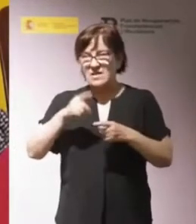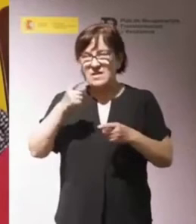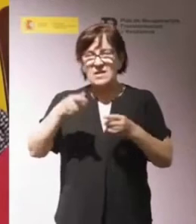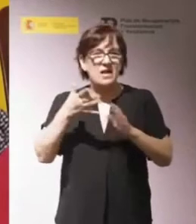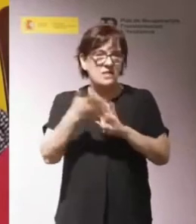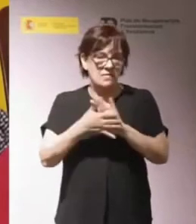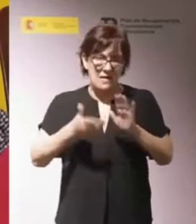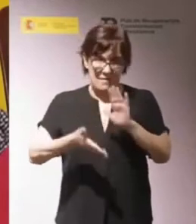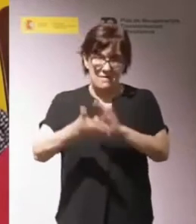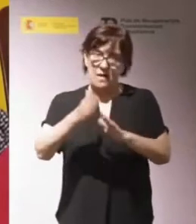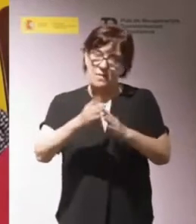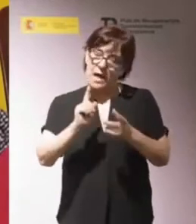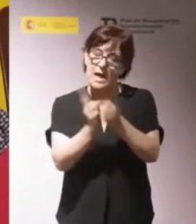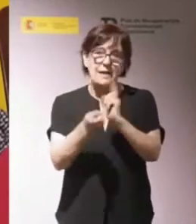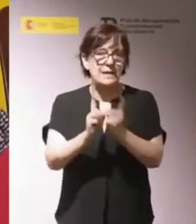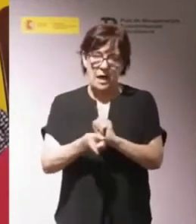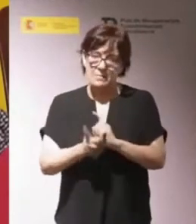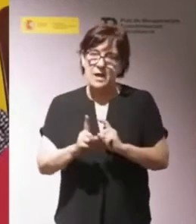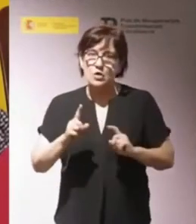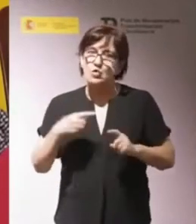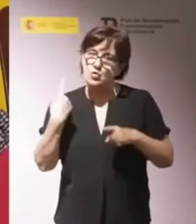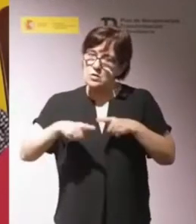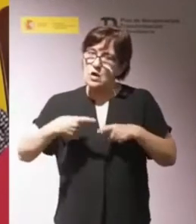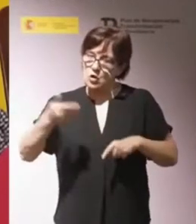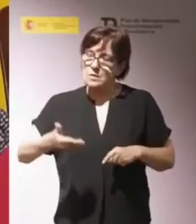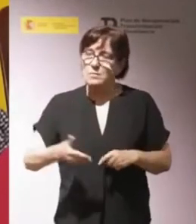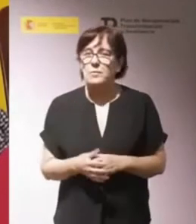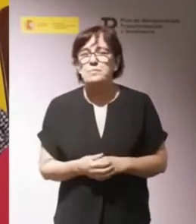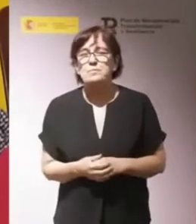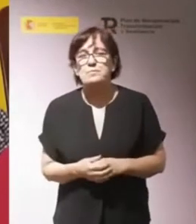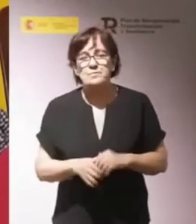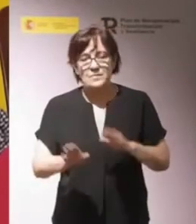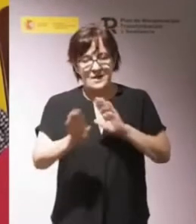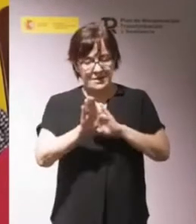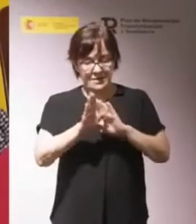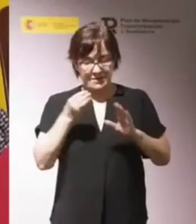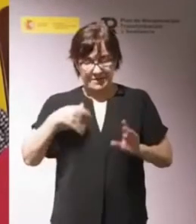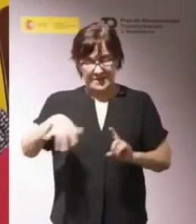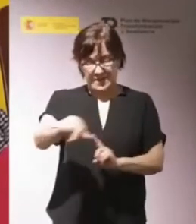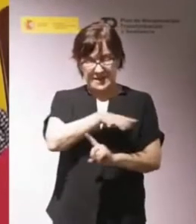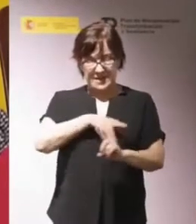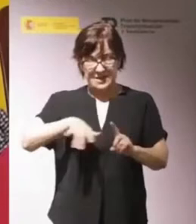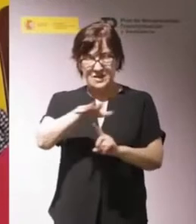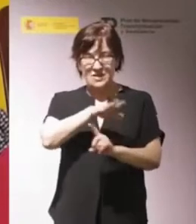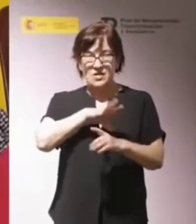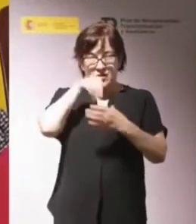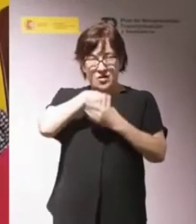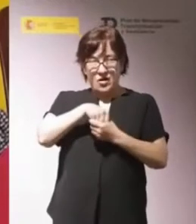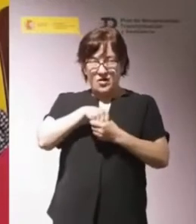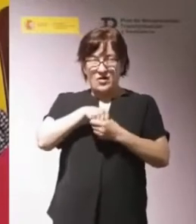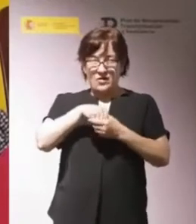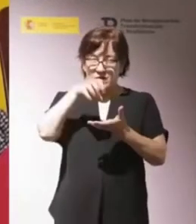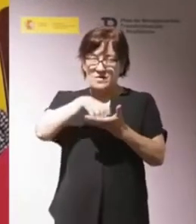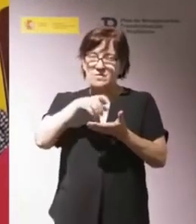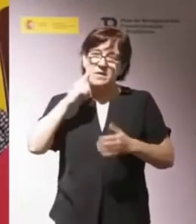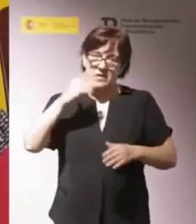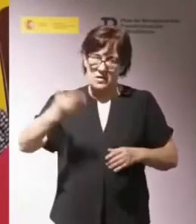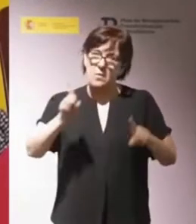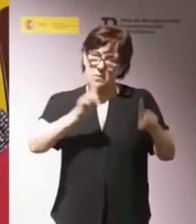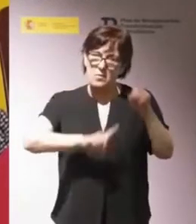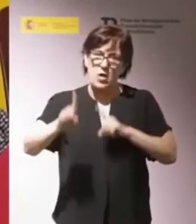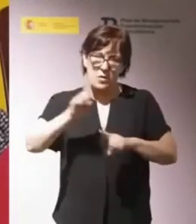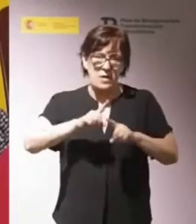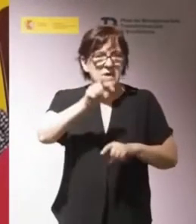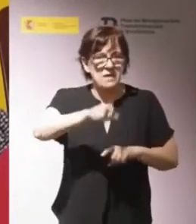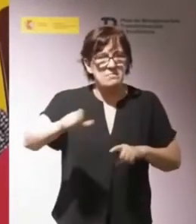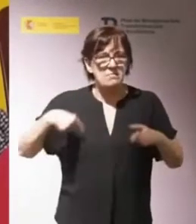camino de corregirlo y es una noticia importante, ¿no? Seguir viviendo en entornos institucionalizados tiene graves consecuencias para